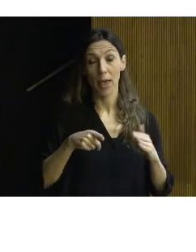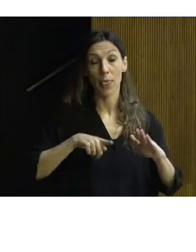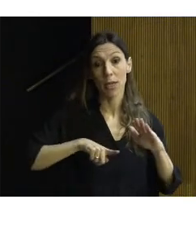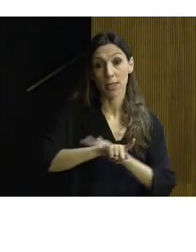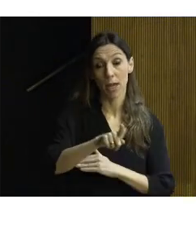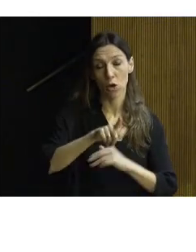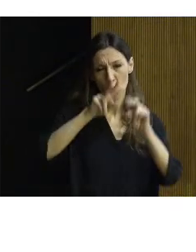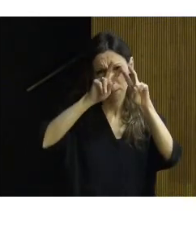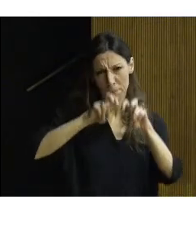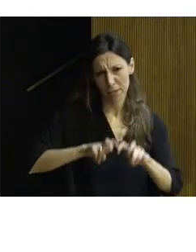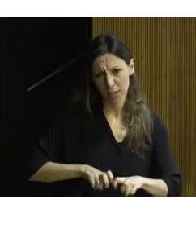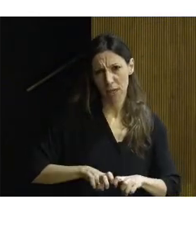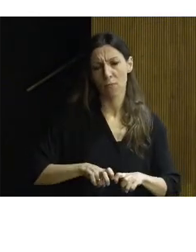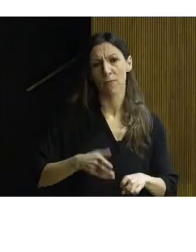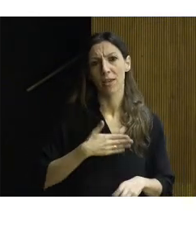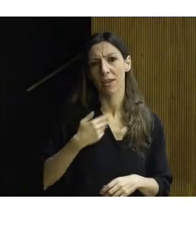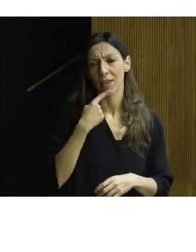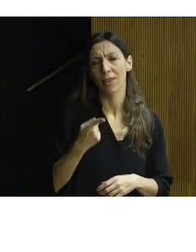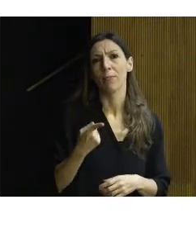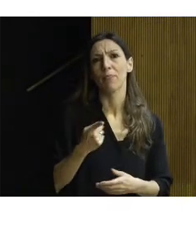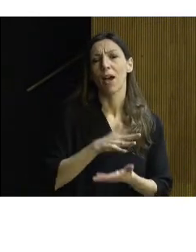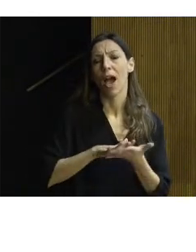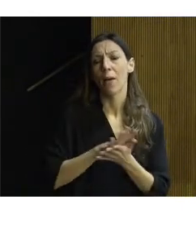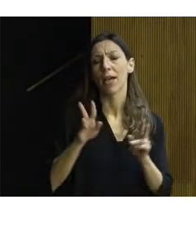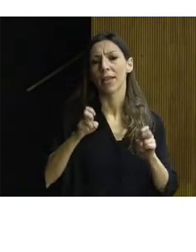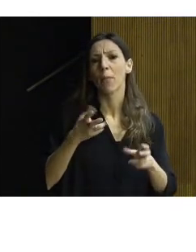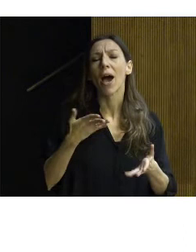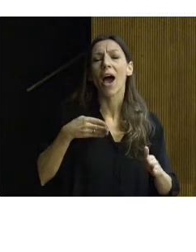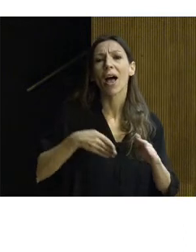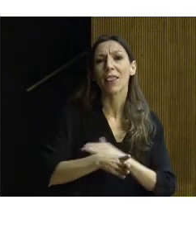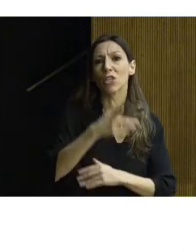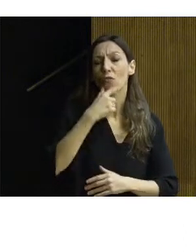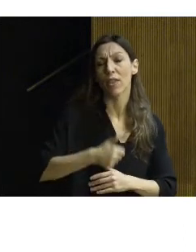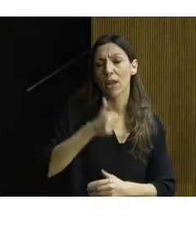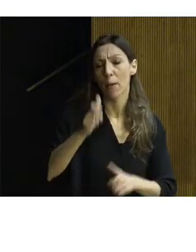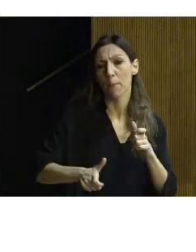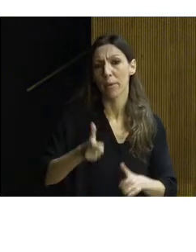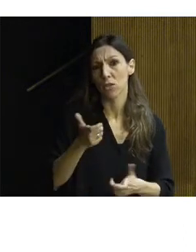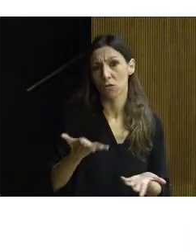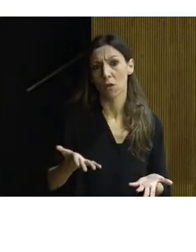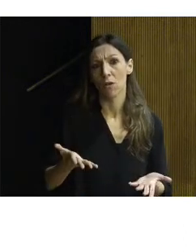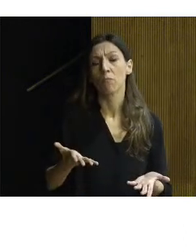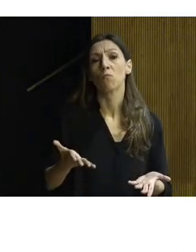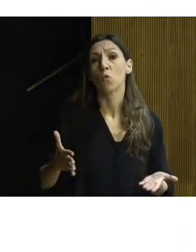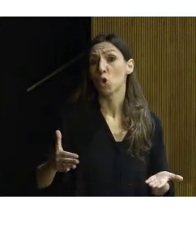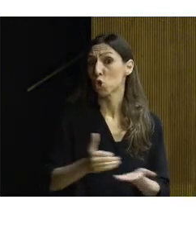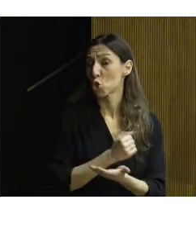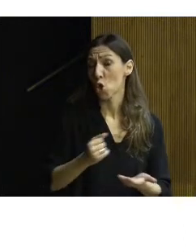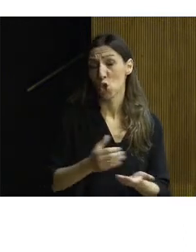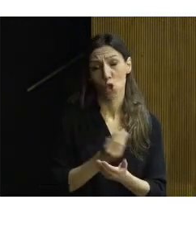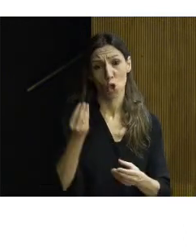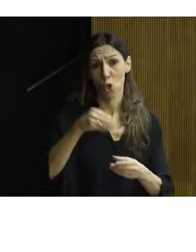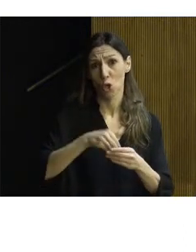Es decir, que habla de mejorar el acceso de los ciudadanos al patrimonio, sin distinción entre ellos, porque los ciudadanos somos todos